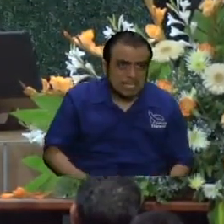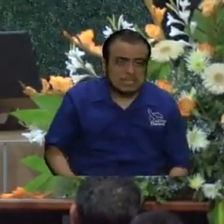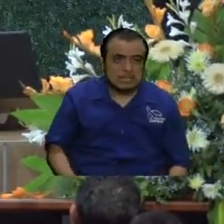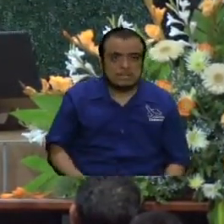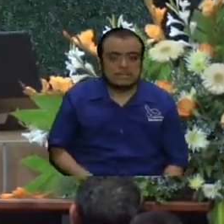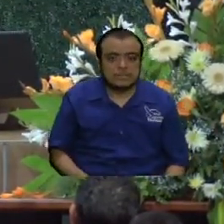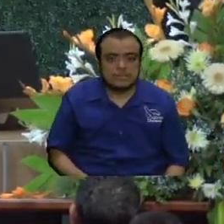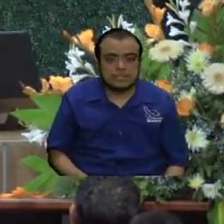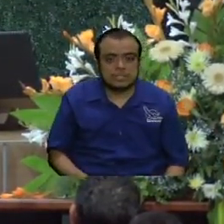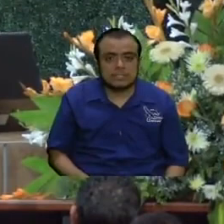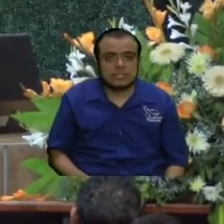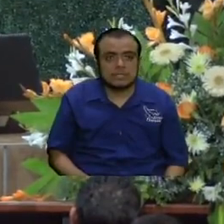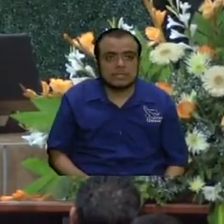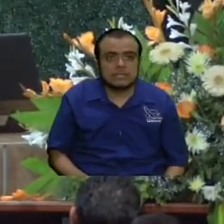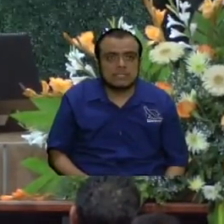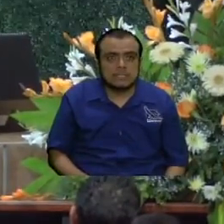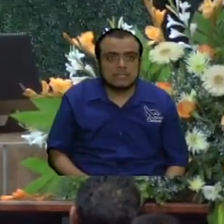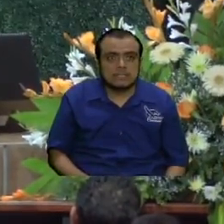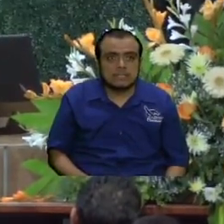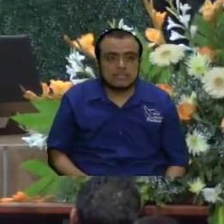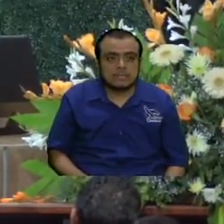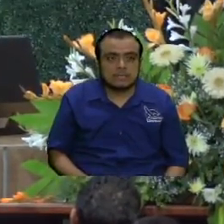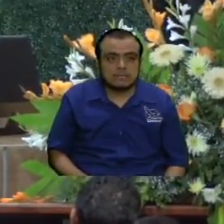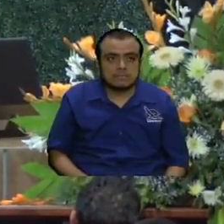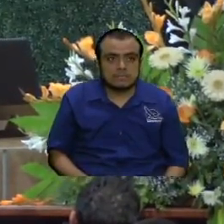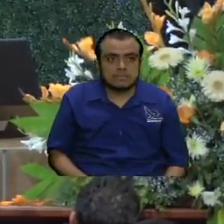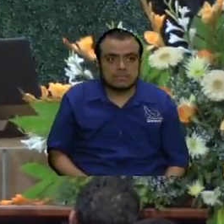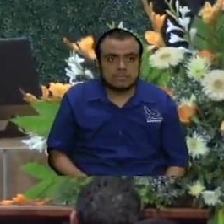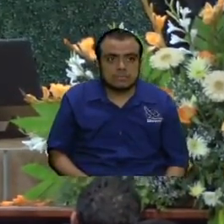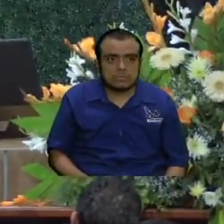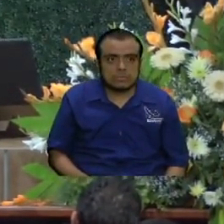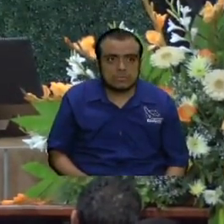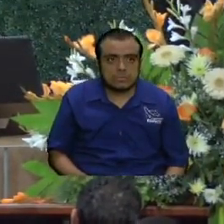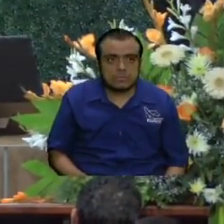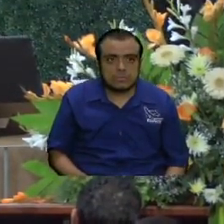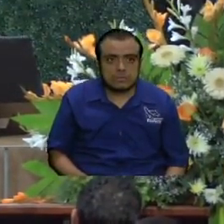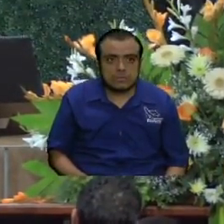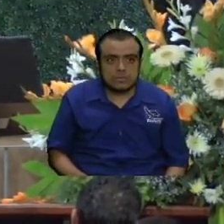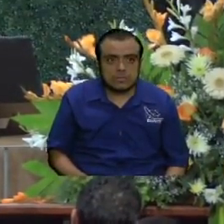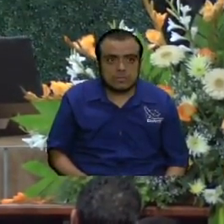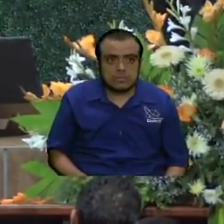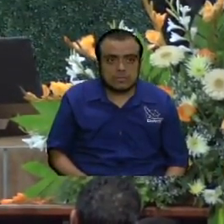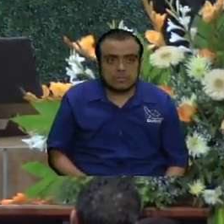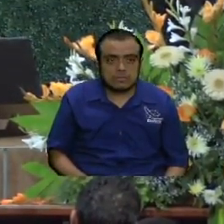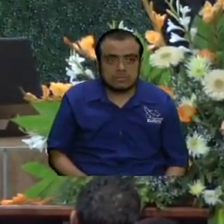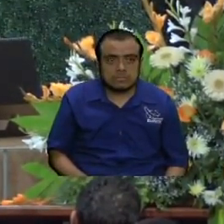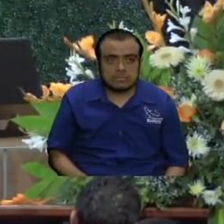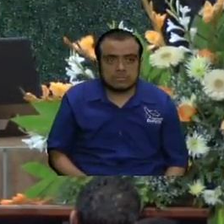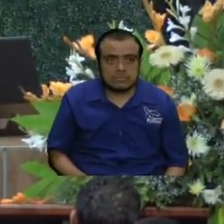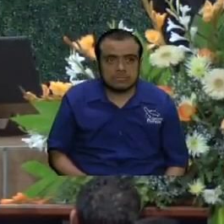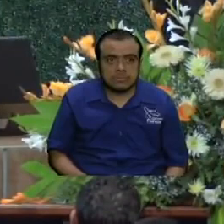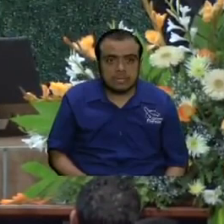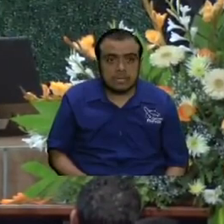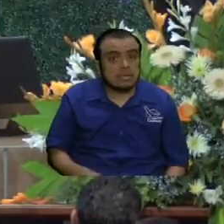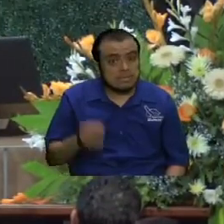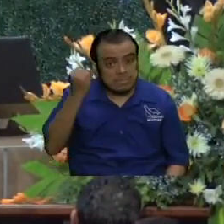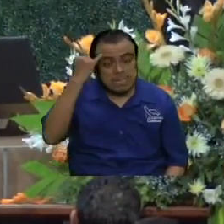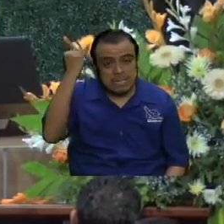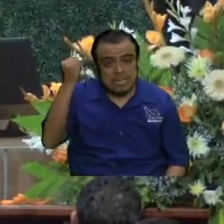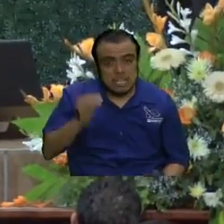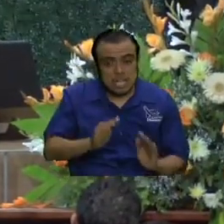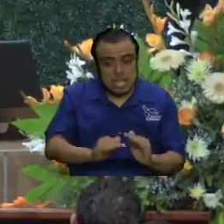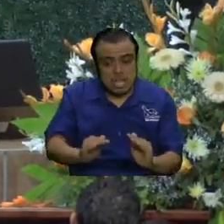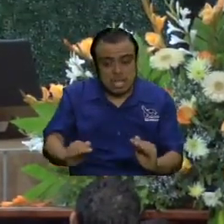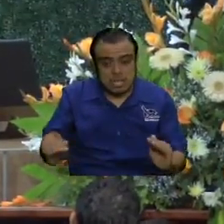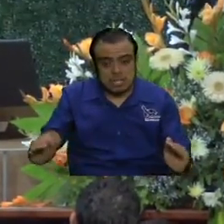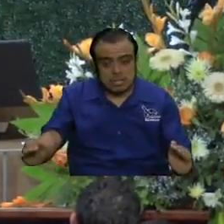grandes hermano como su servidor pues ya son responsables cada uno y ya se les enseñó pero aquellos niñitos los vamos a tener